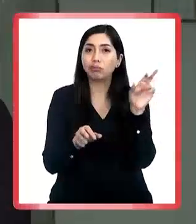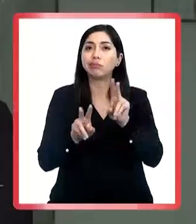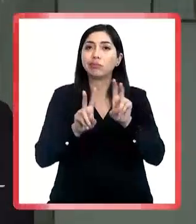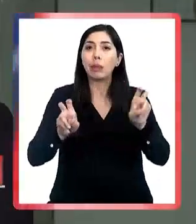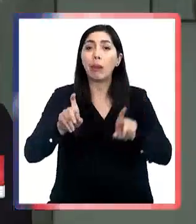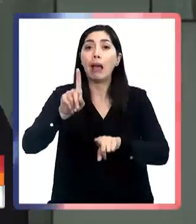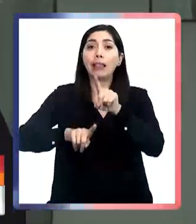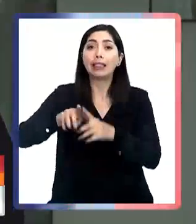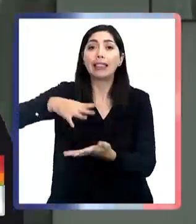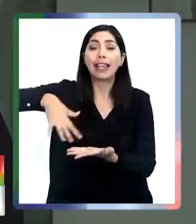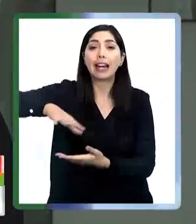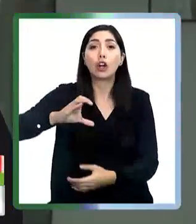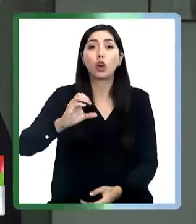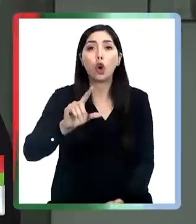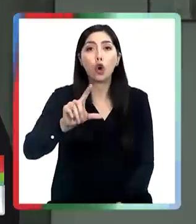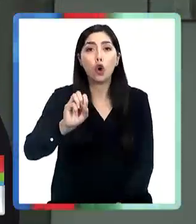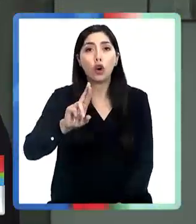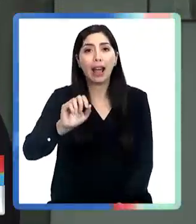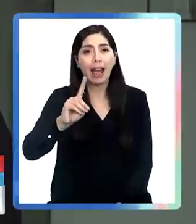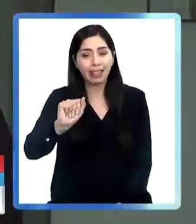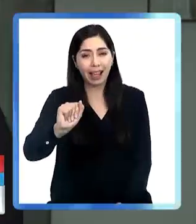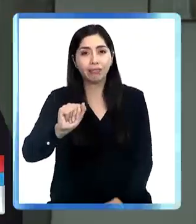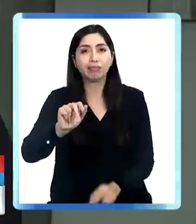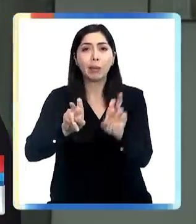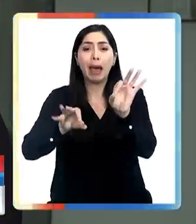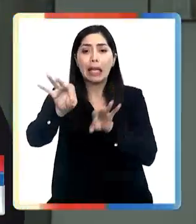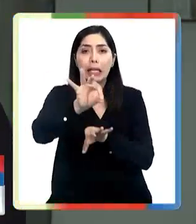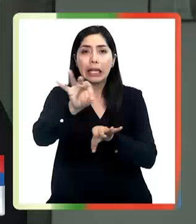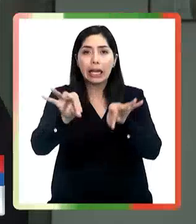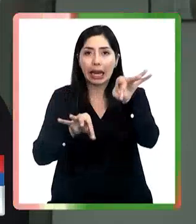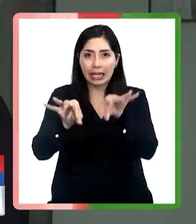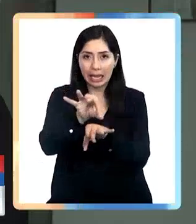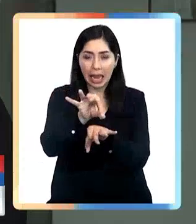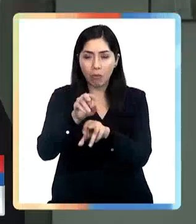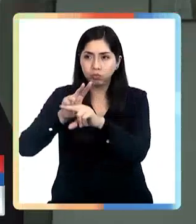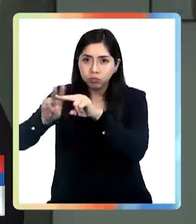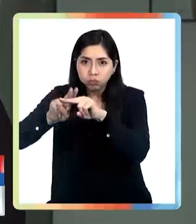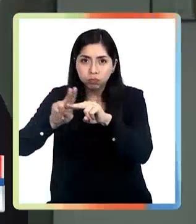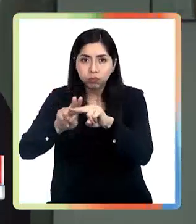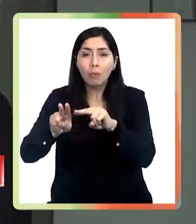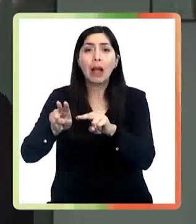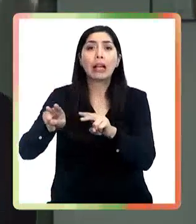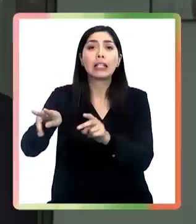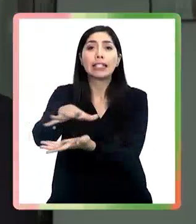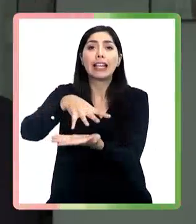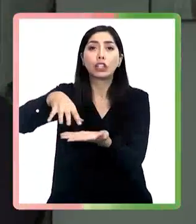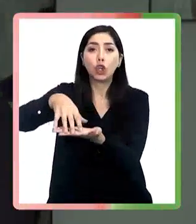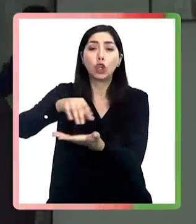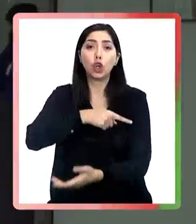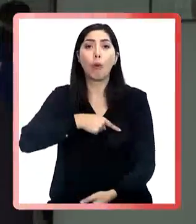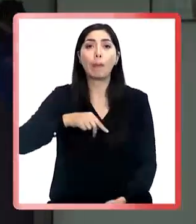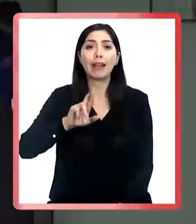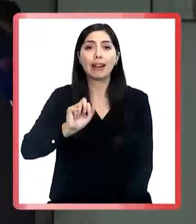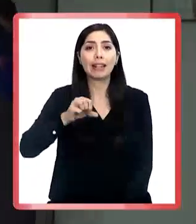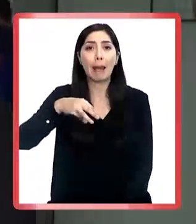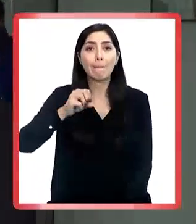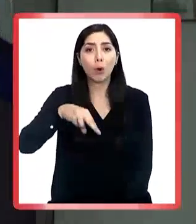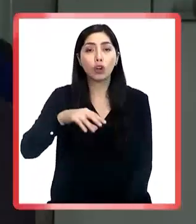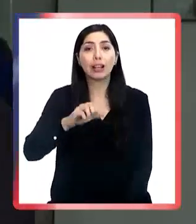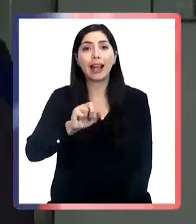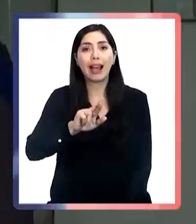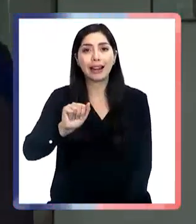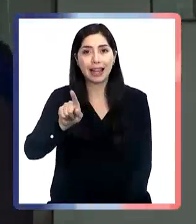al Tierras Coloradas. Se llama un diseño de ingeniería para obras definitivas, particularmente para el sector Ramón Carrasco. Este